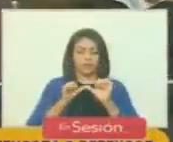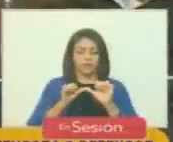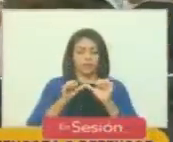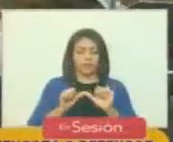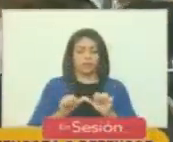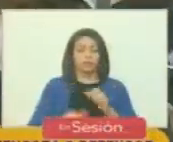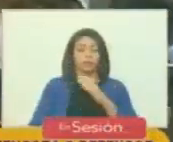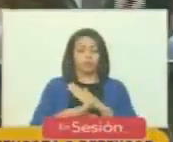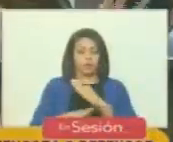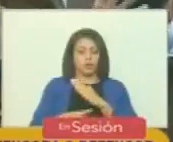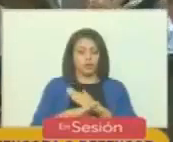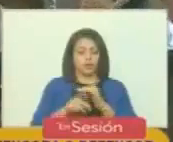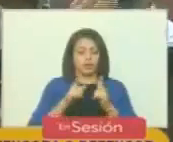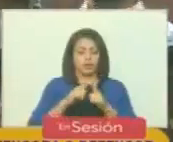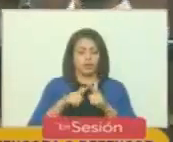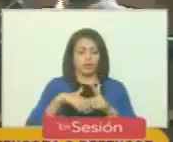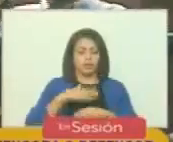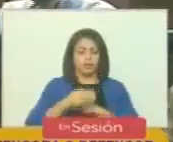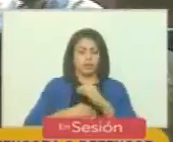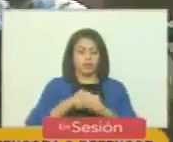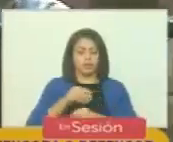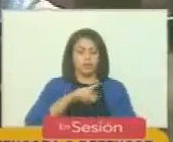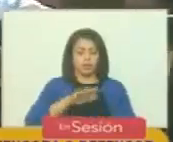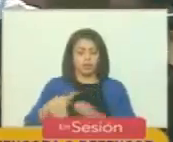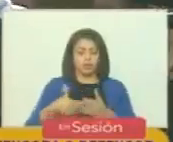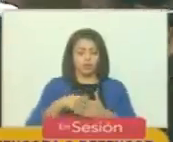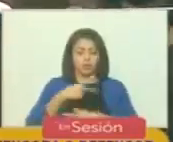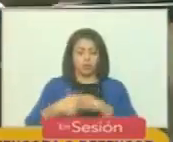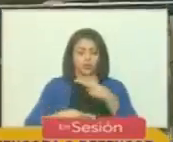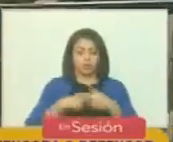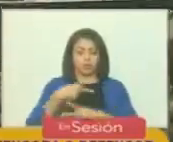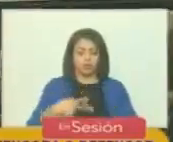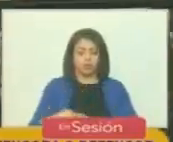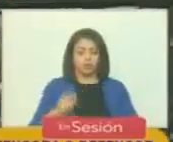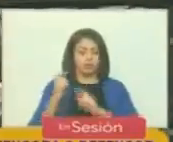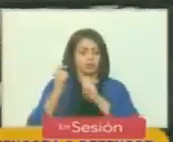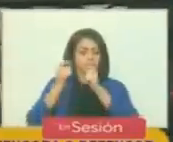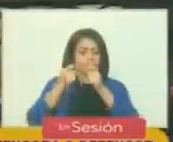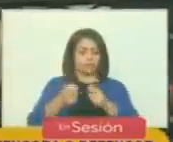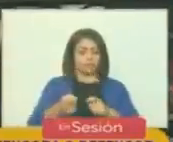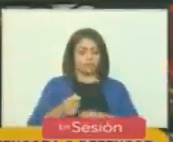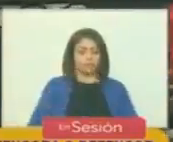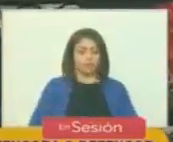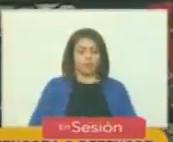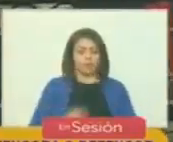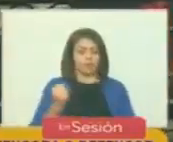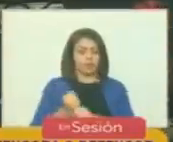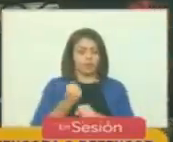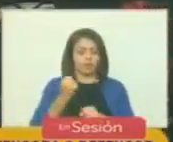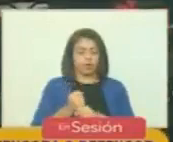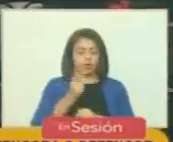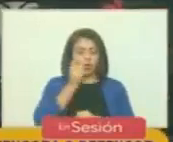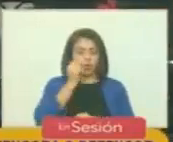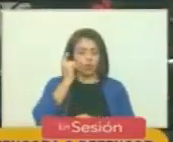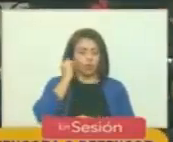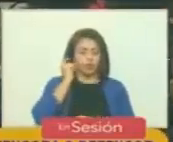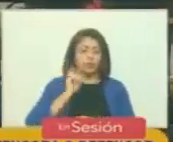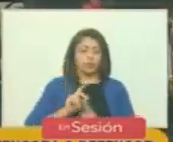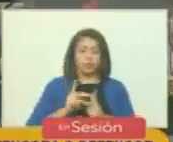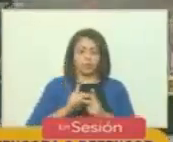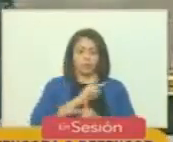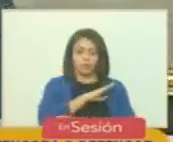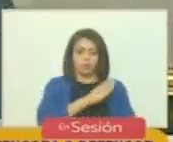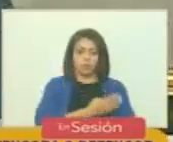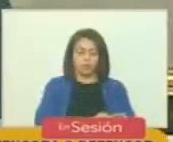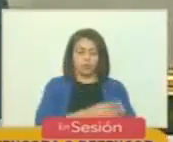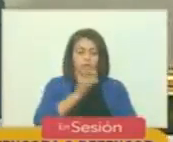vigente para llevar adelante todo este proceso de designación de funcionarios y funcionarias del Poder